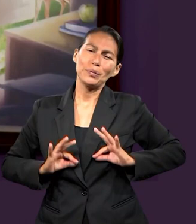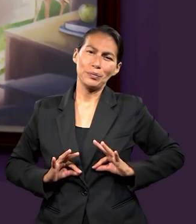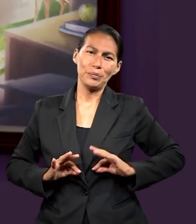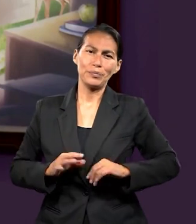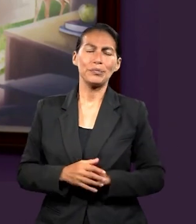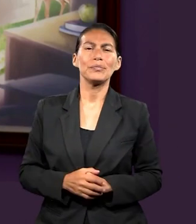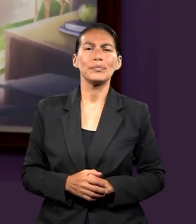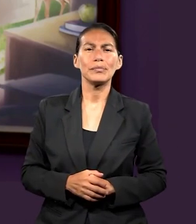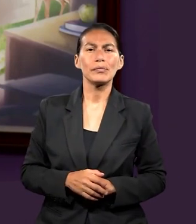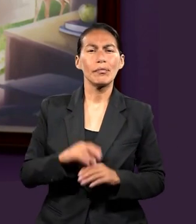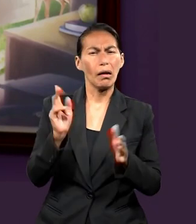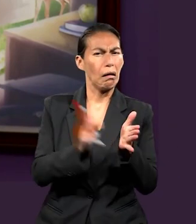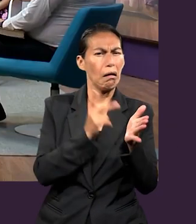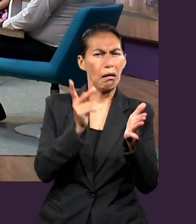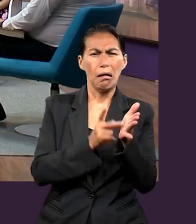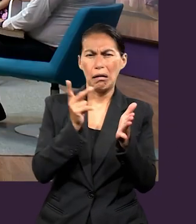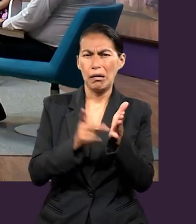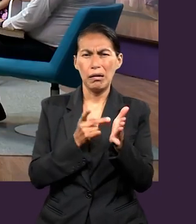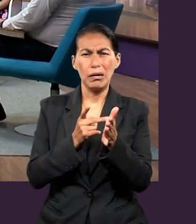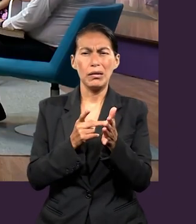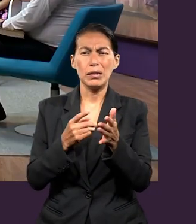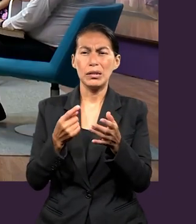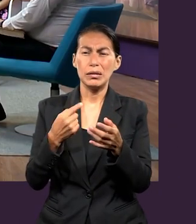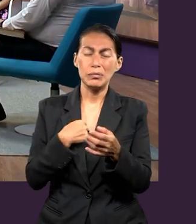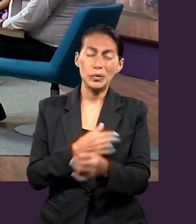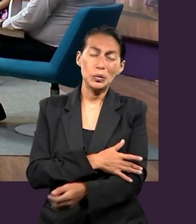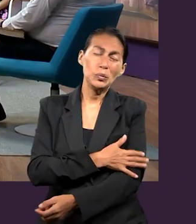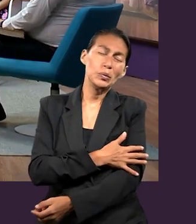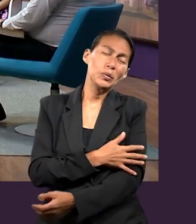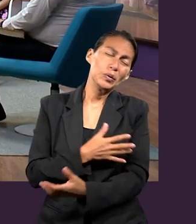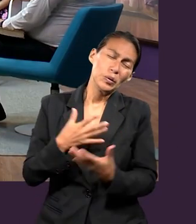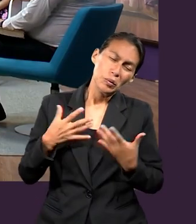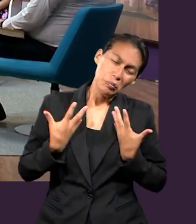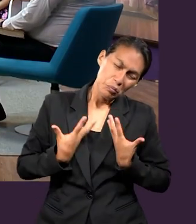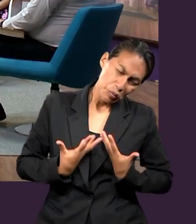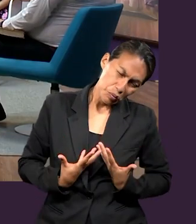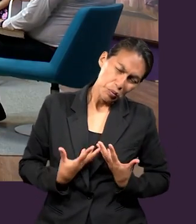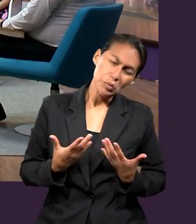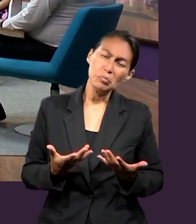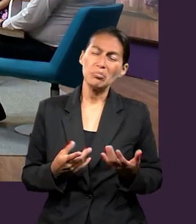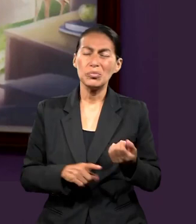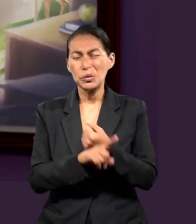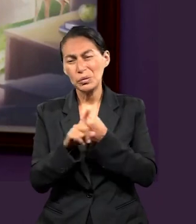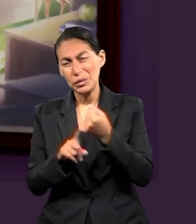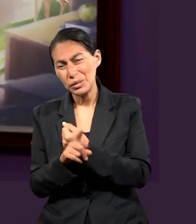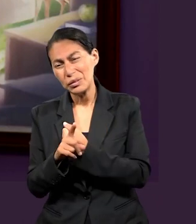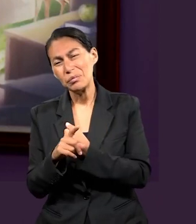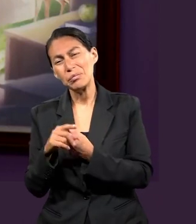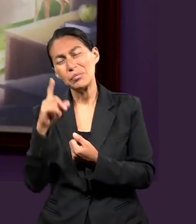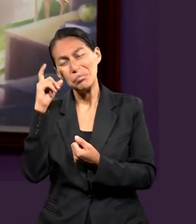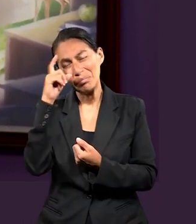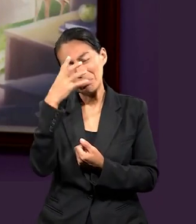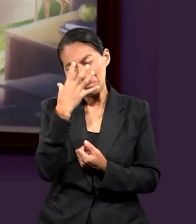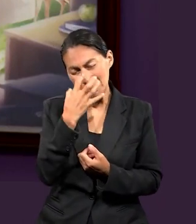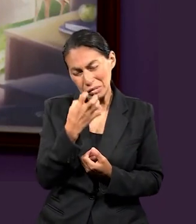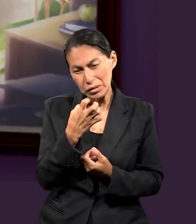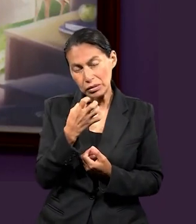ocasiones, cuando hay bajones emocionales, cuando hay problemas